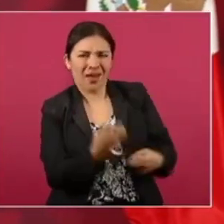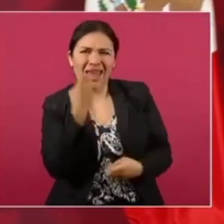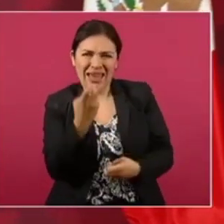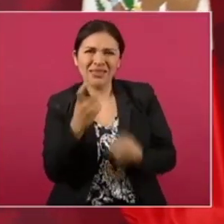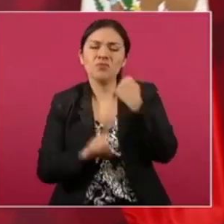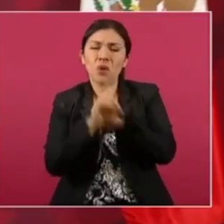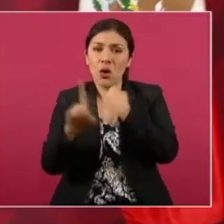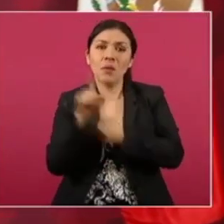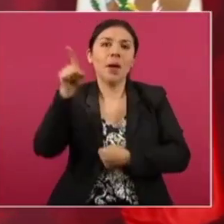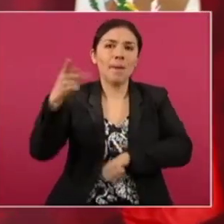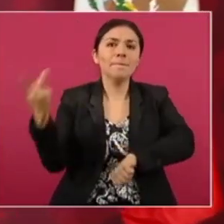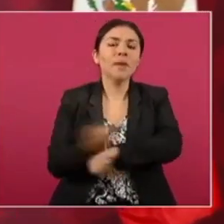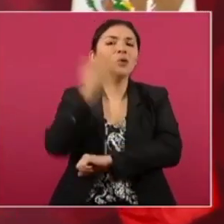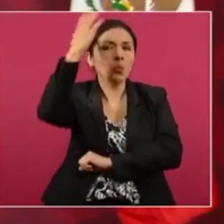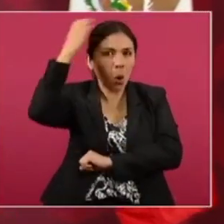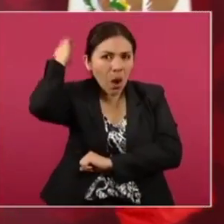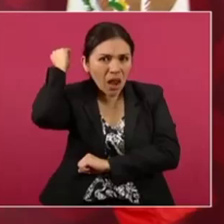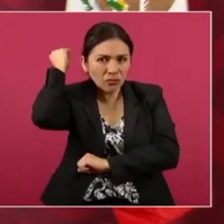conflicto en Morelos,